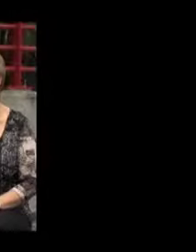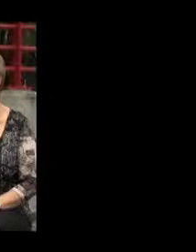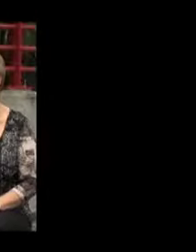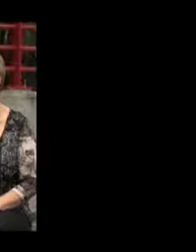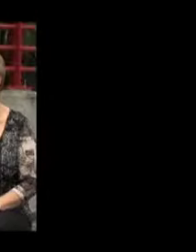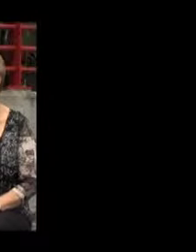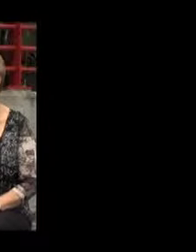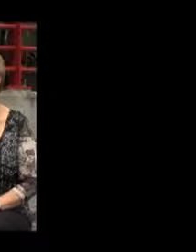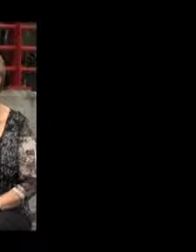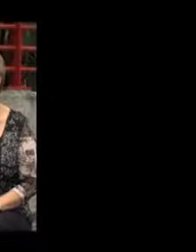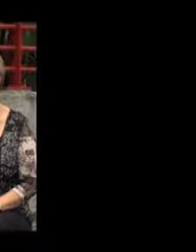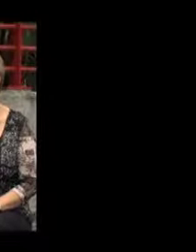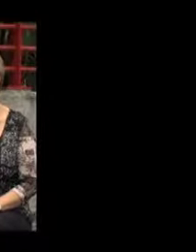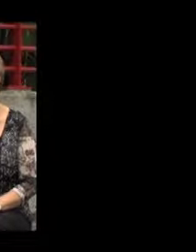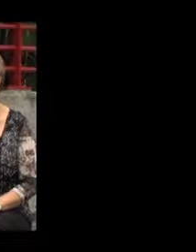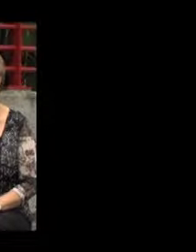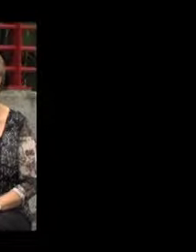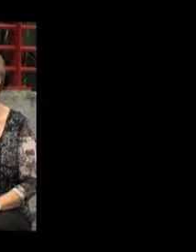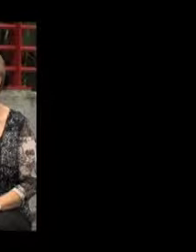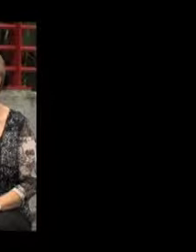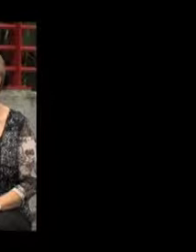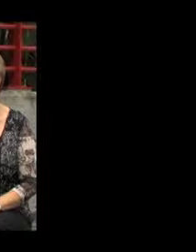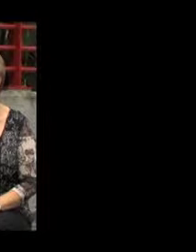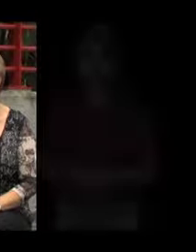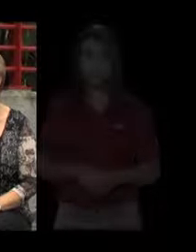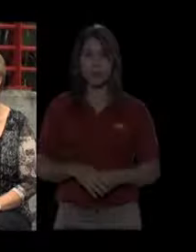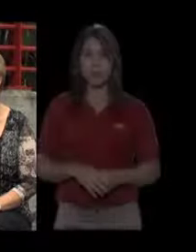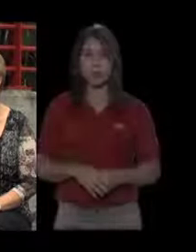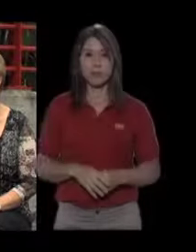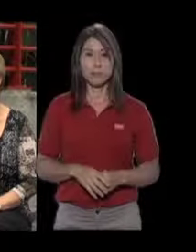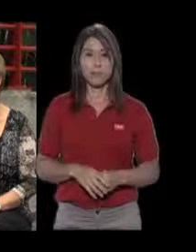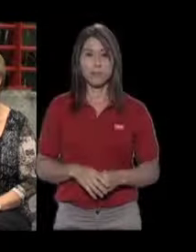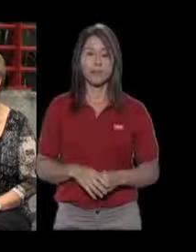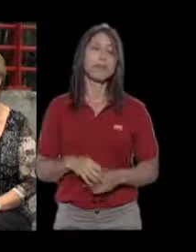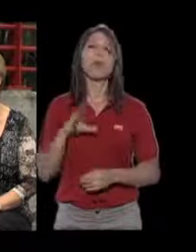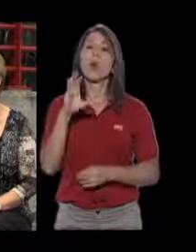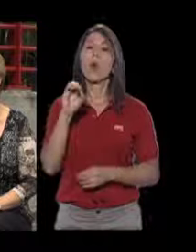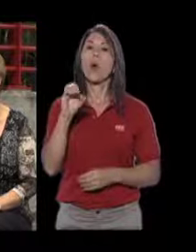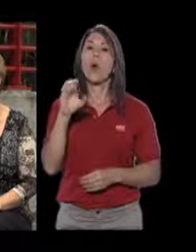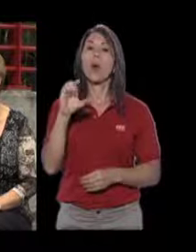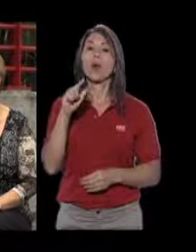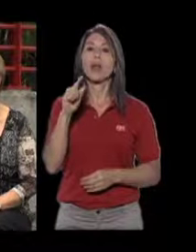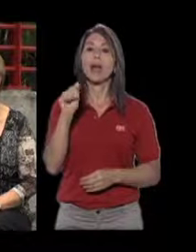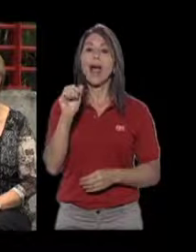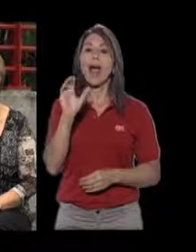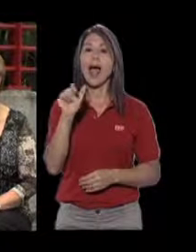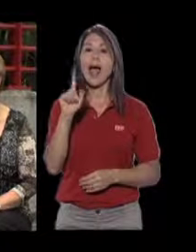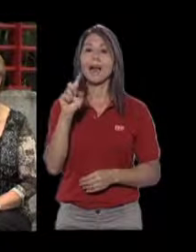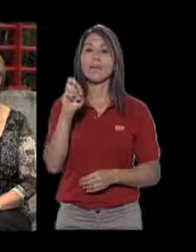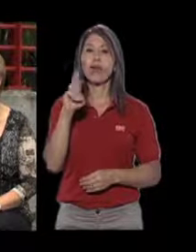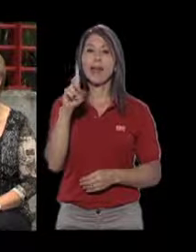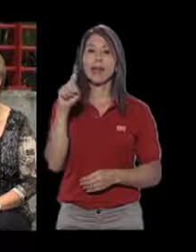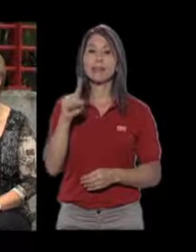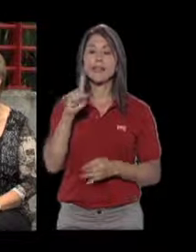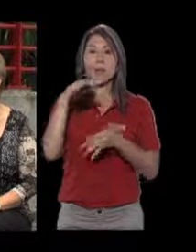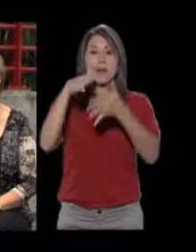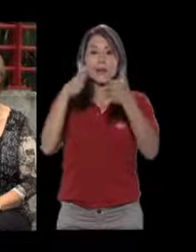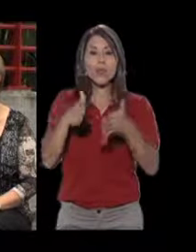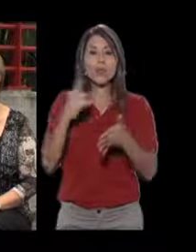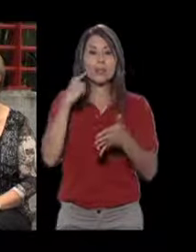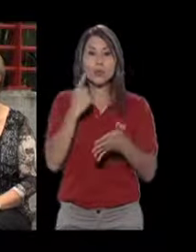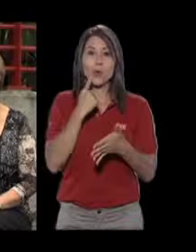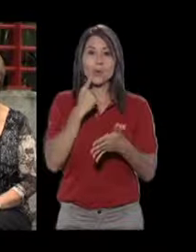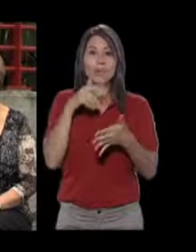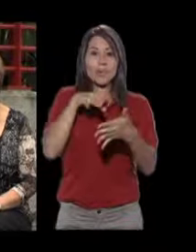Una semana, te ocupamos, te mando. Olga Álvarez es una estudiante sorda que cursa dos